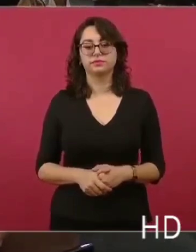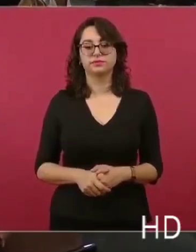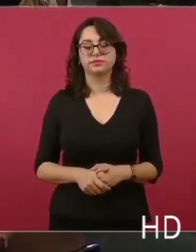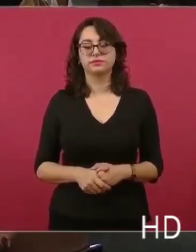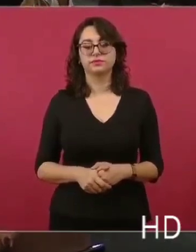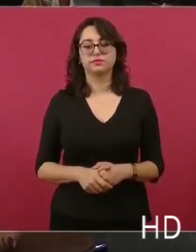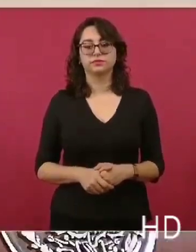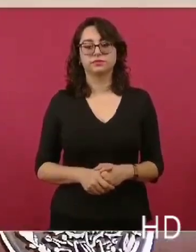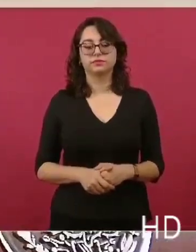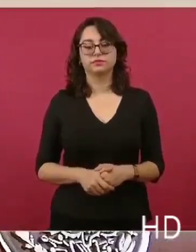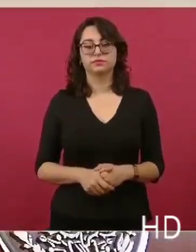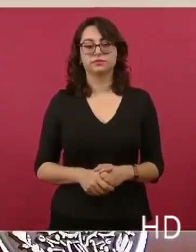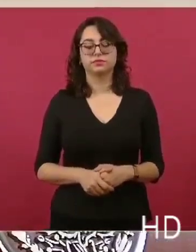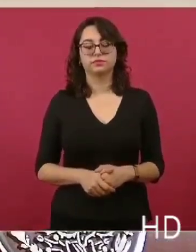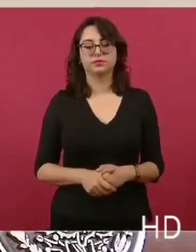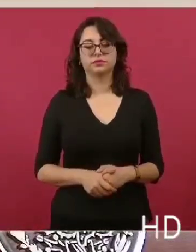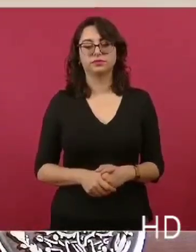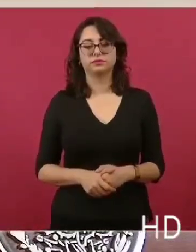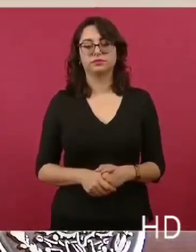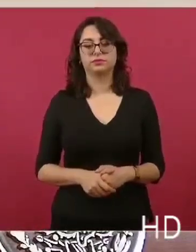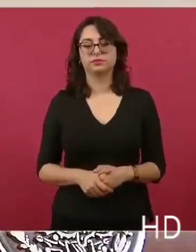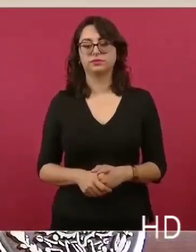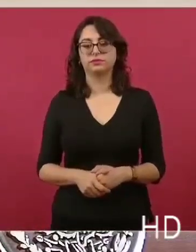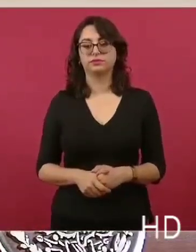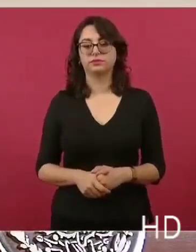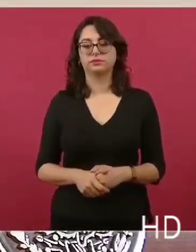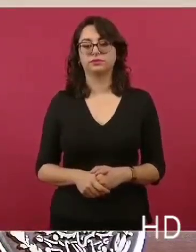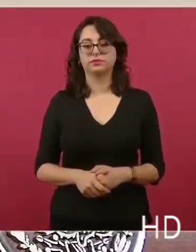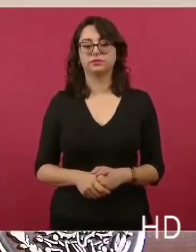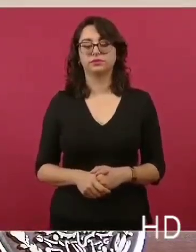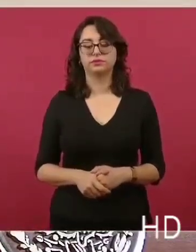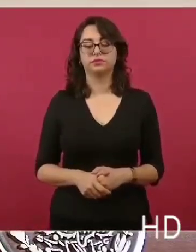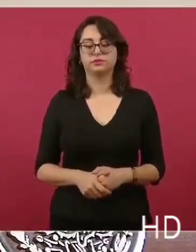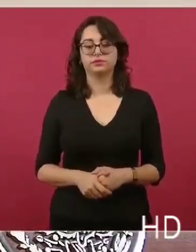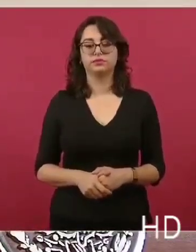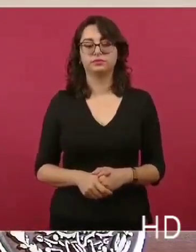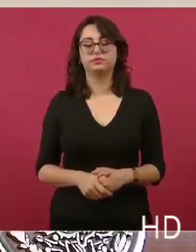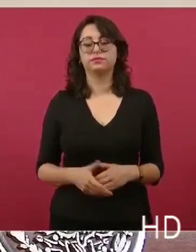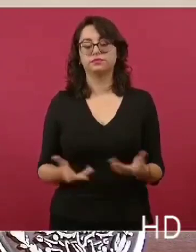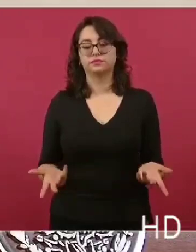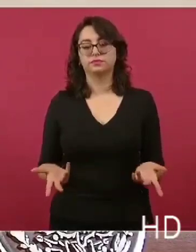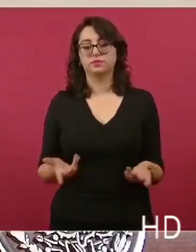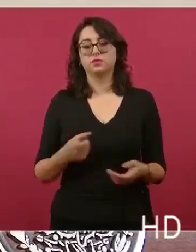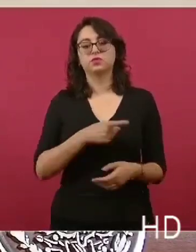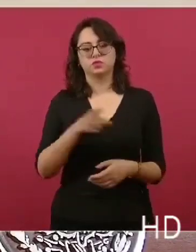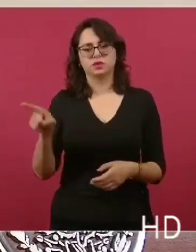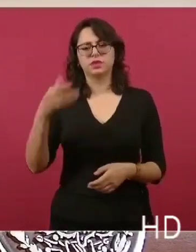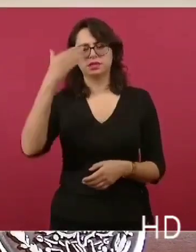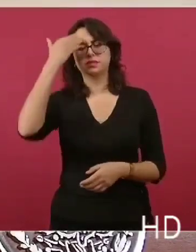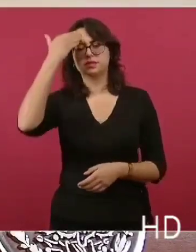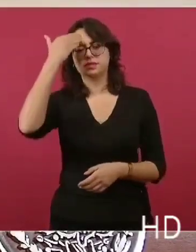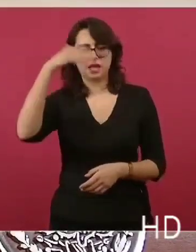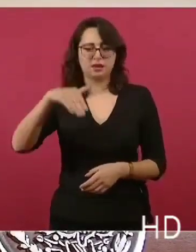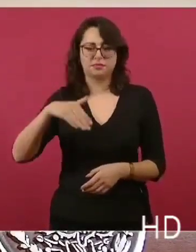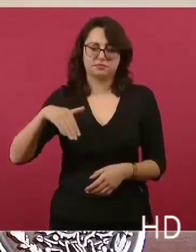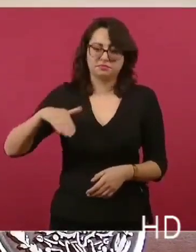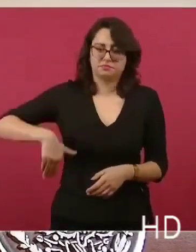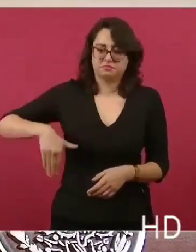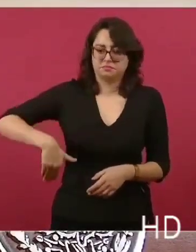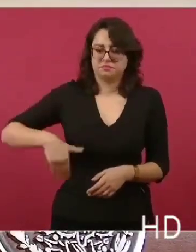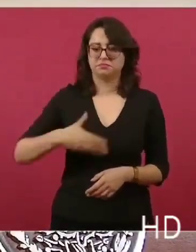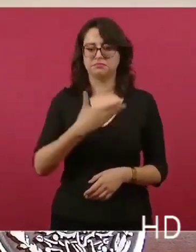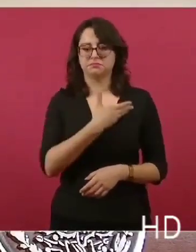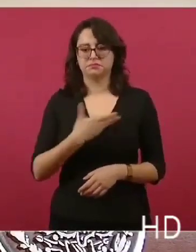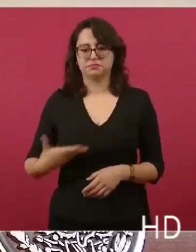ya lo ha dicho el Presidente hace un momento, el Gobierno de México recurrió a una demanda